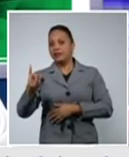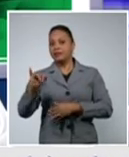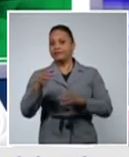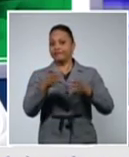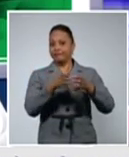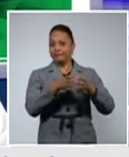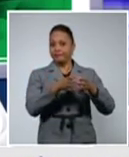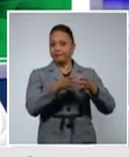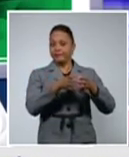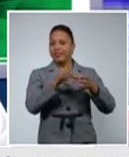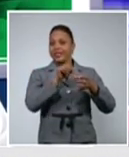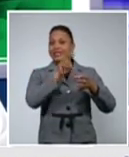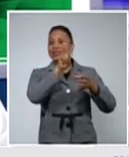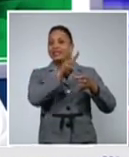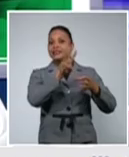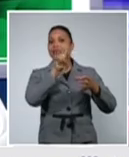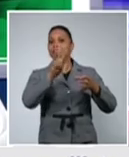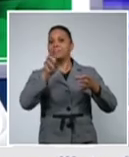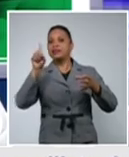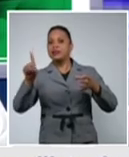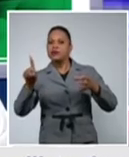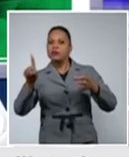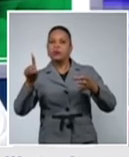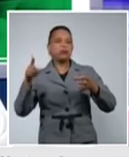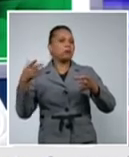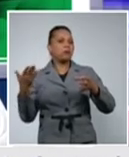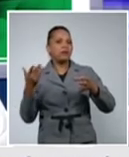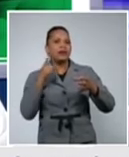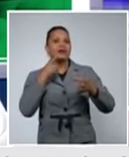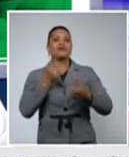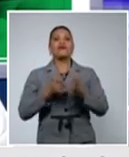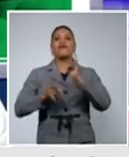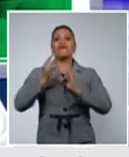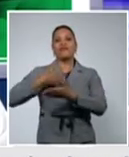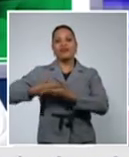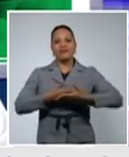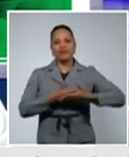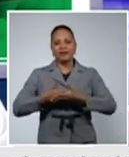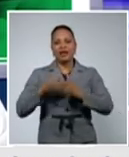331 son lactantes activos en el día de ayer